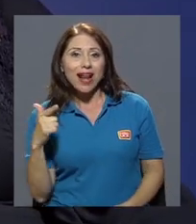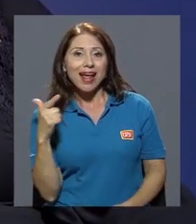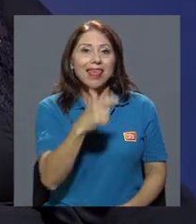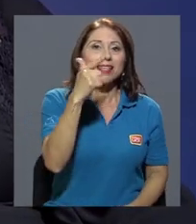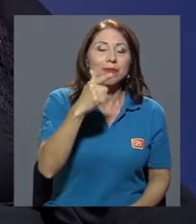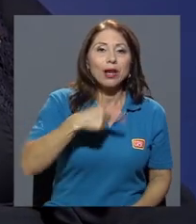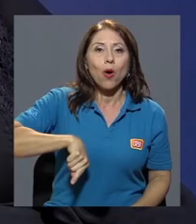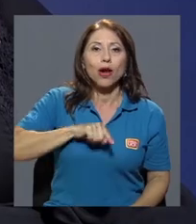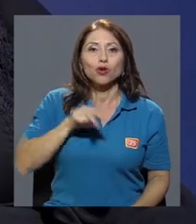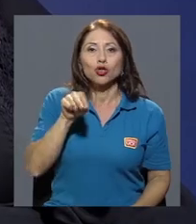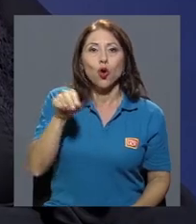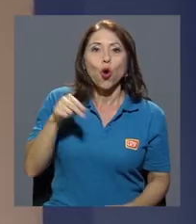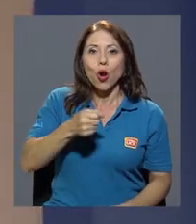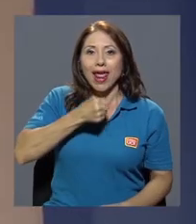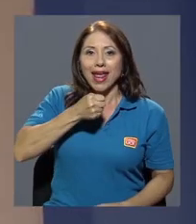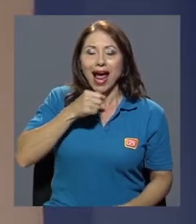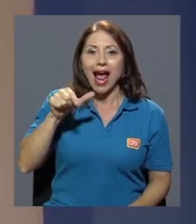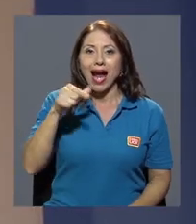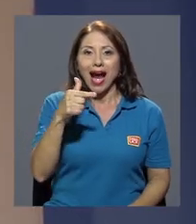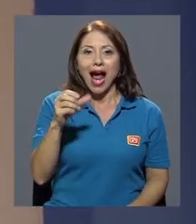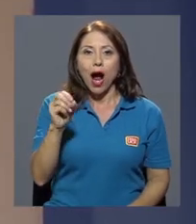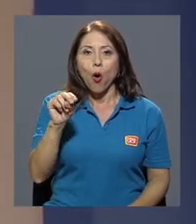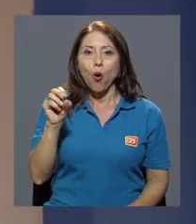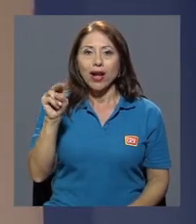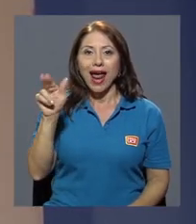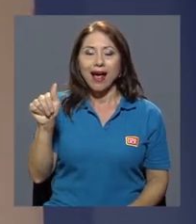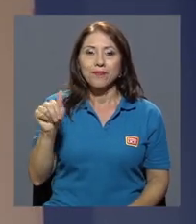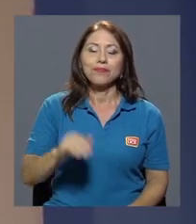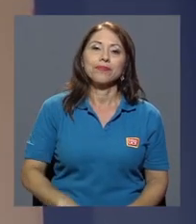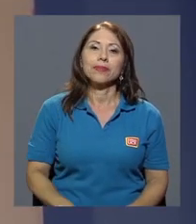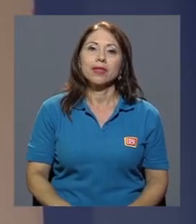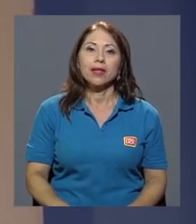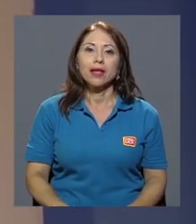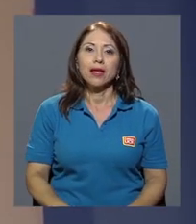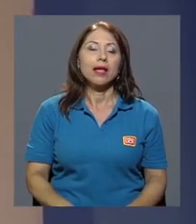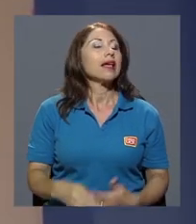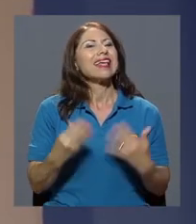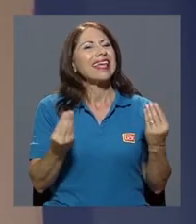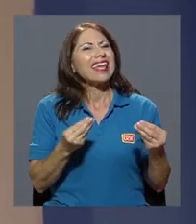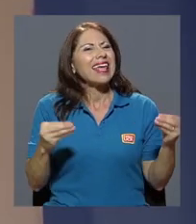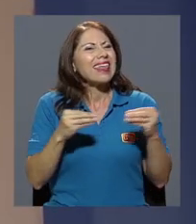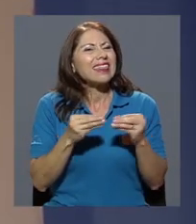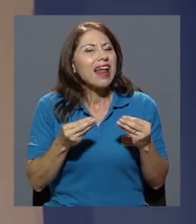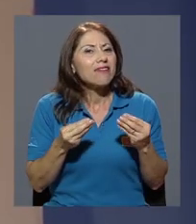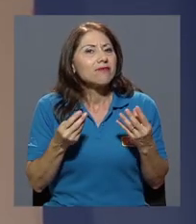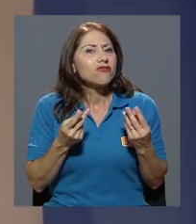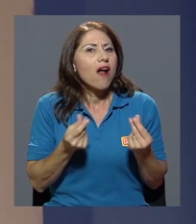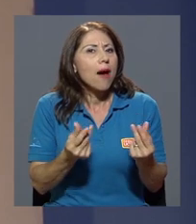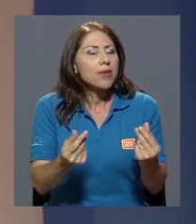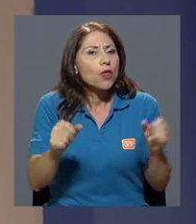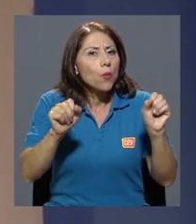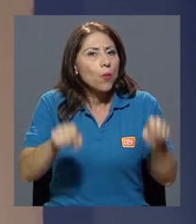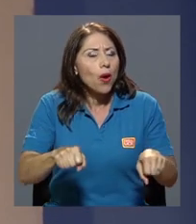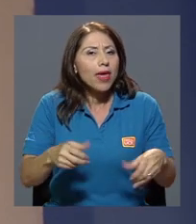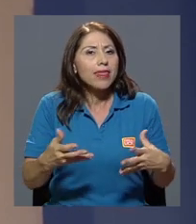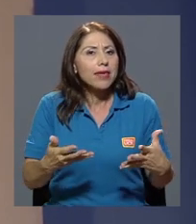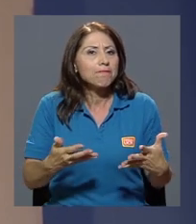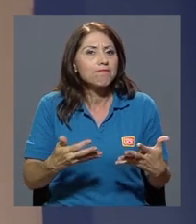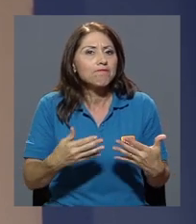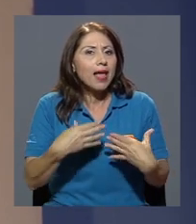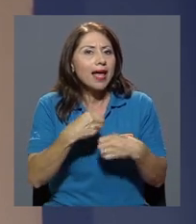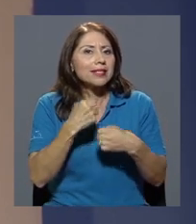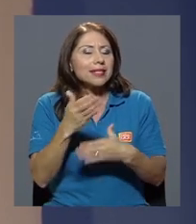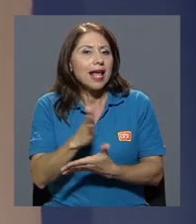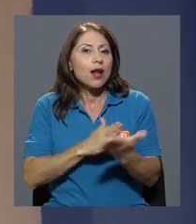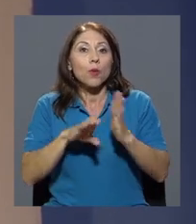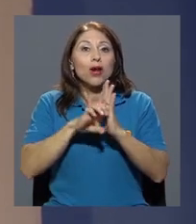disparó a nuestro colega Gaona. ¿Qué tan rápido puede, digamos, lograr una intervención en este sentido si